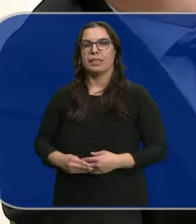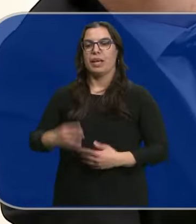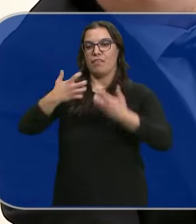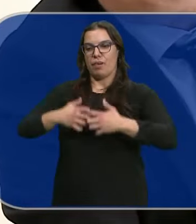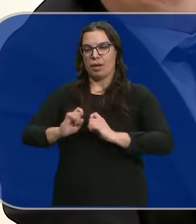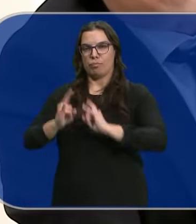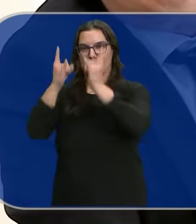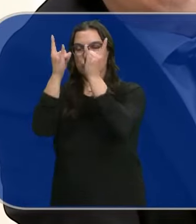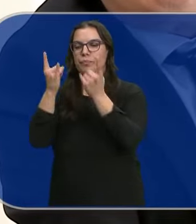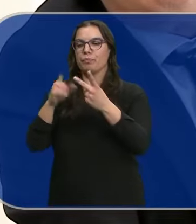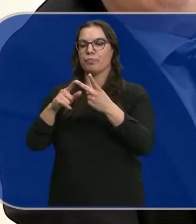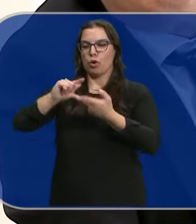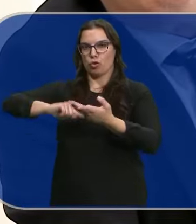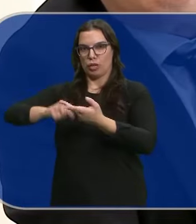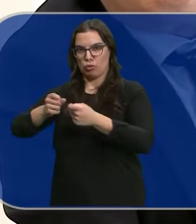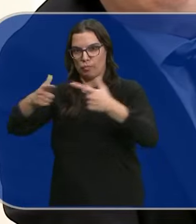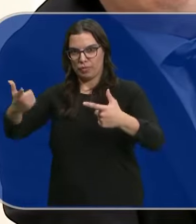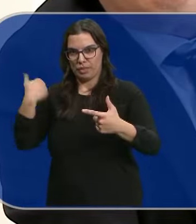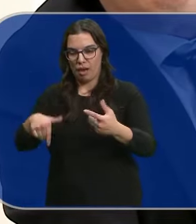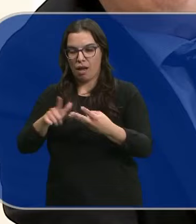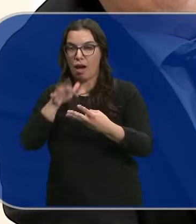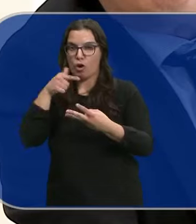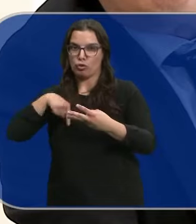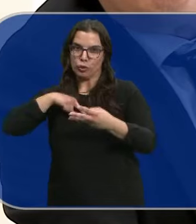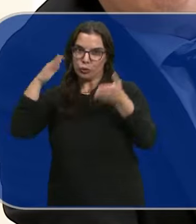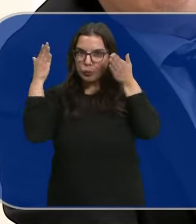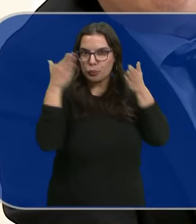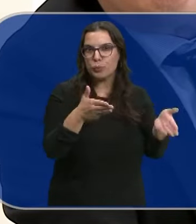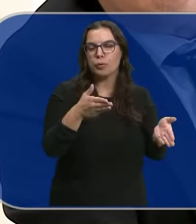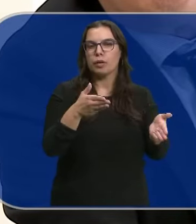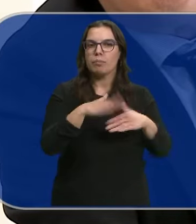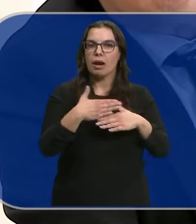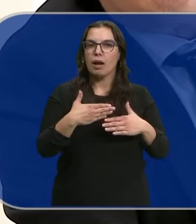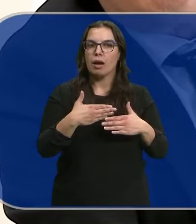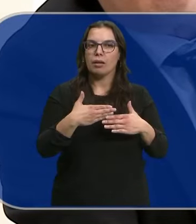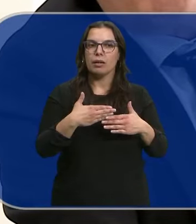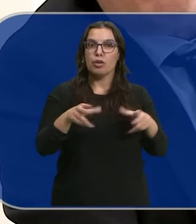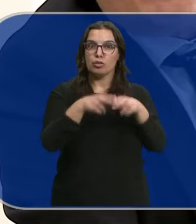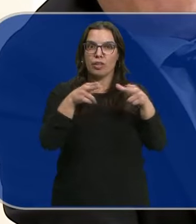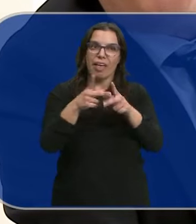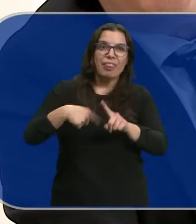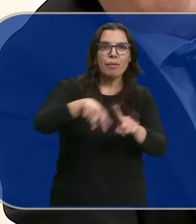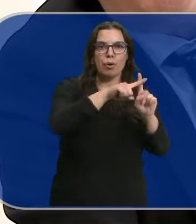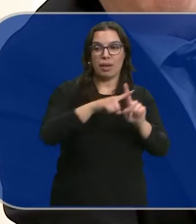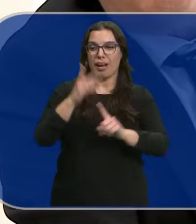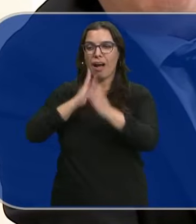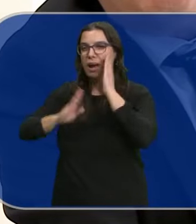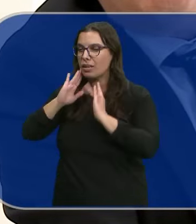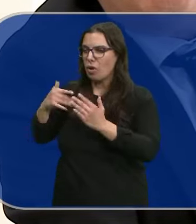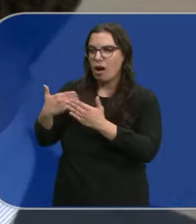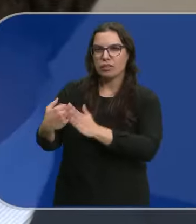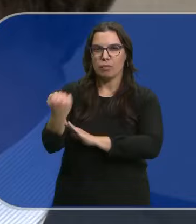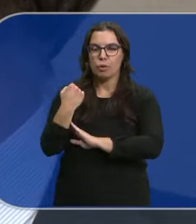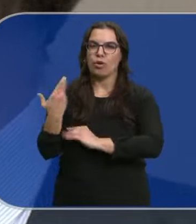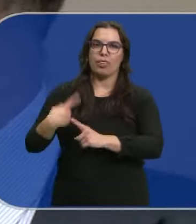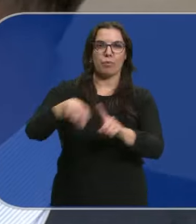después de volver A crear empleo Ahora Cascajares Tiene el foco Puesto En devolver a la sociedad Ese cariño Y ese apoyo Que